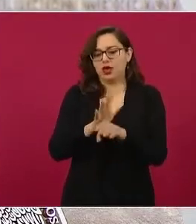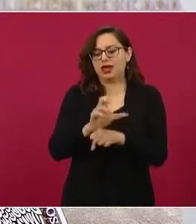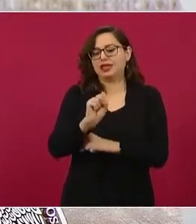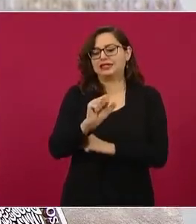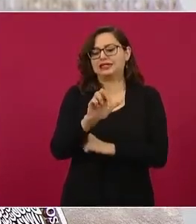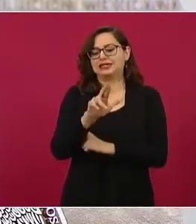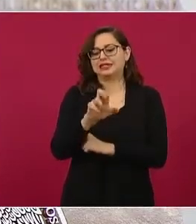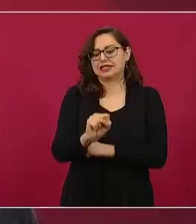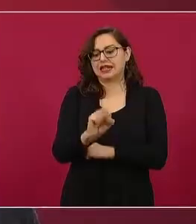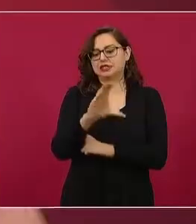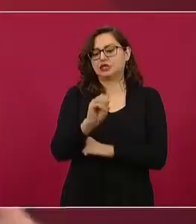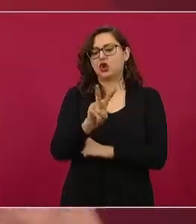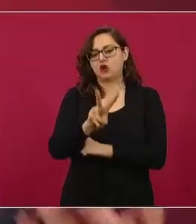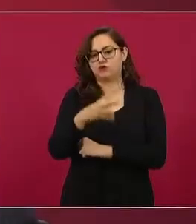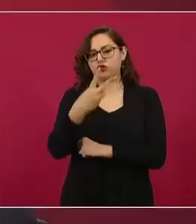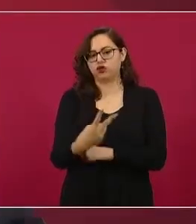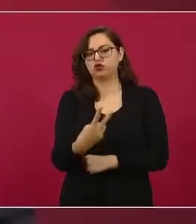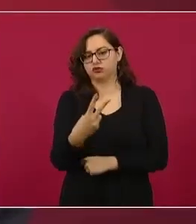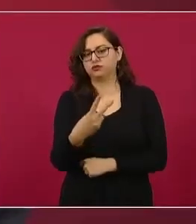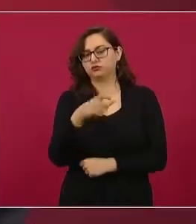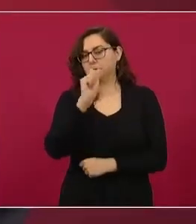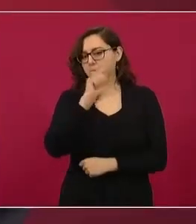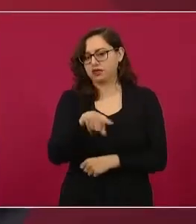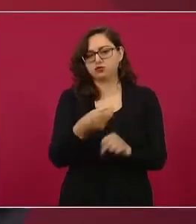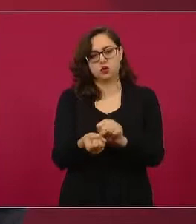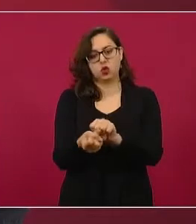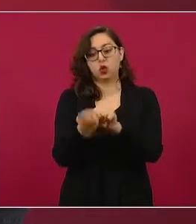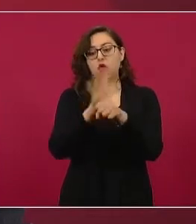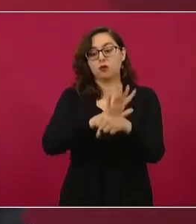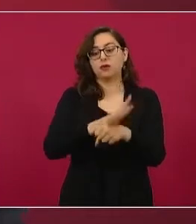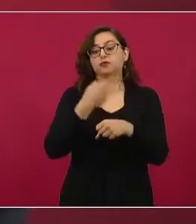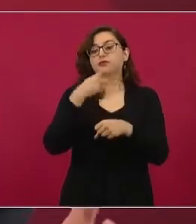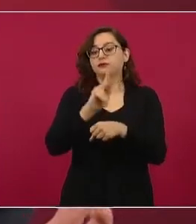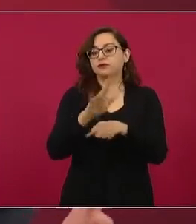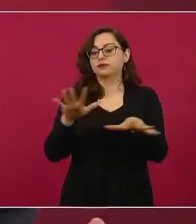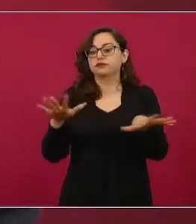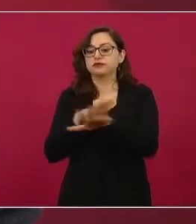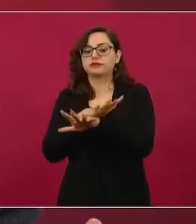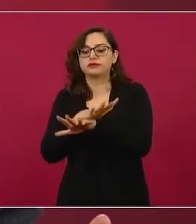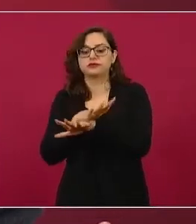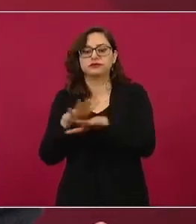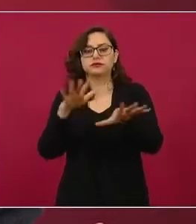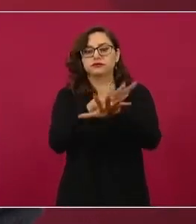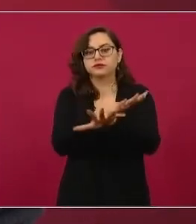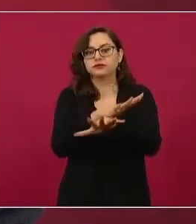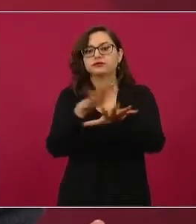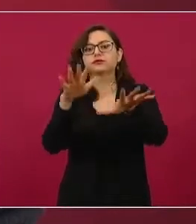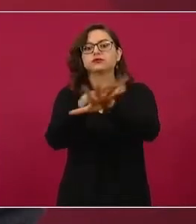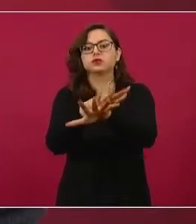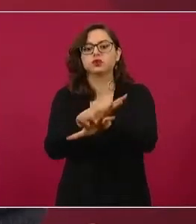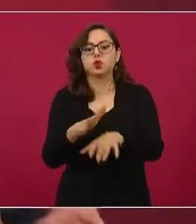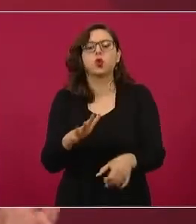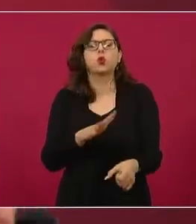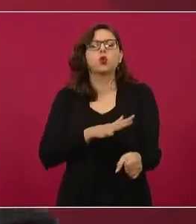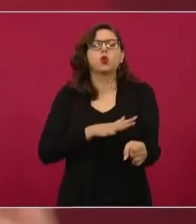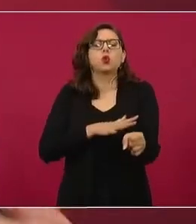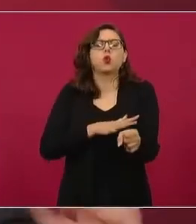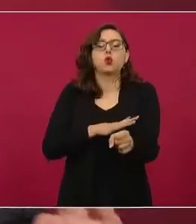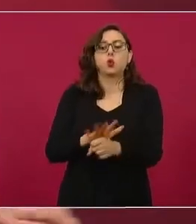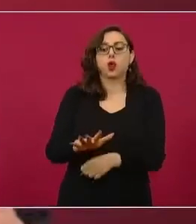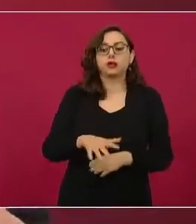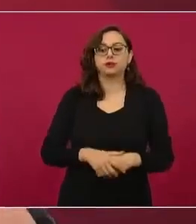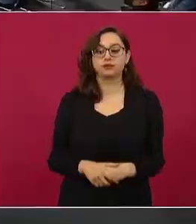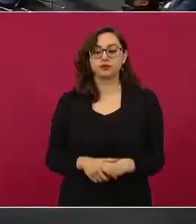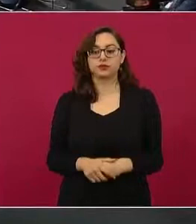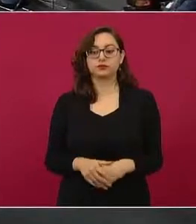de la enfermedad y también de la dinámica en la sociedad, es esta de que las personas pueden tener mayor